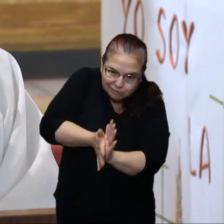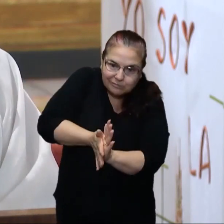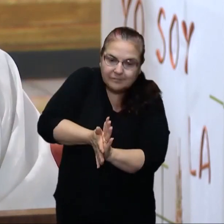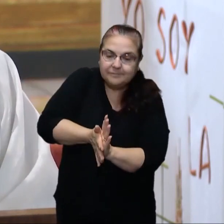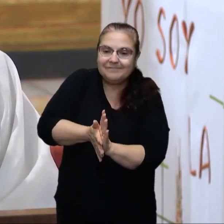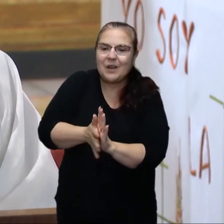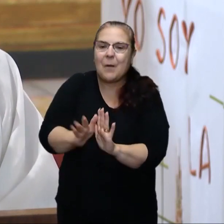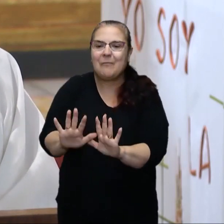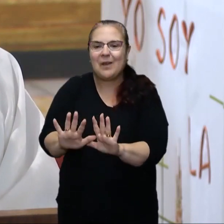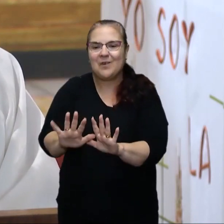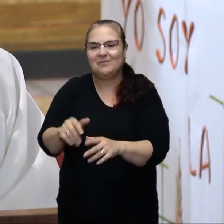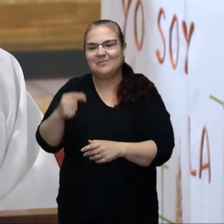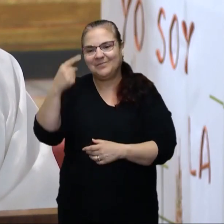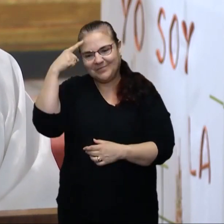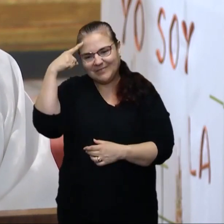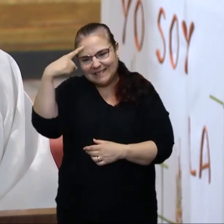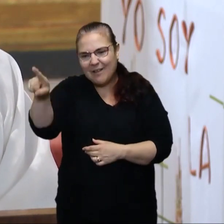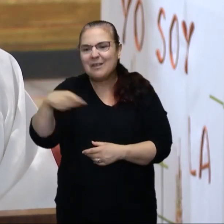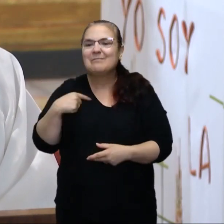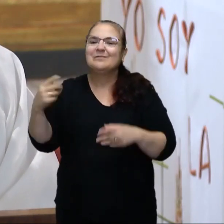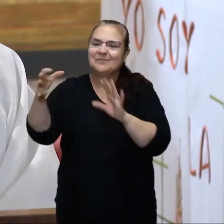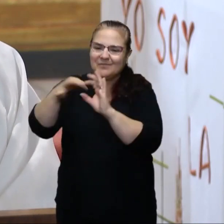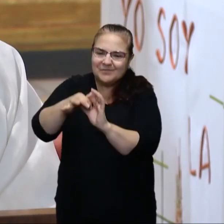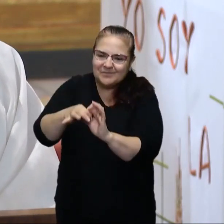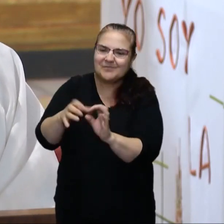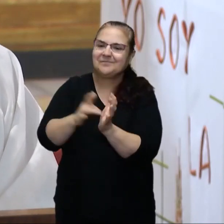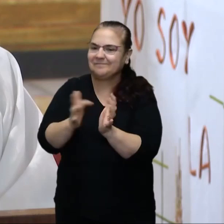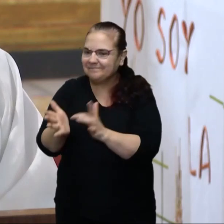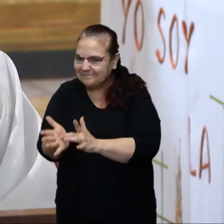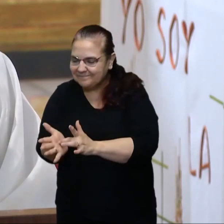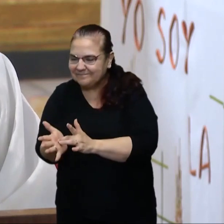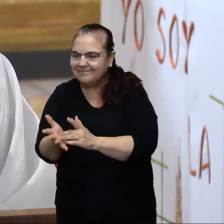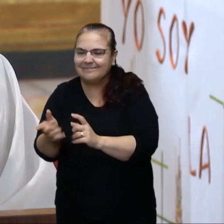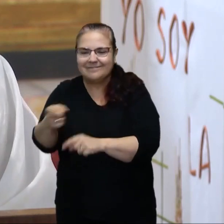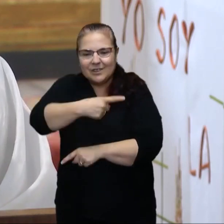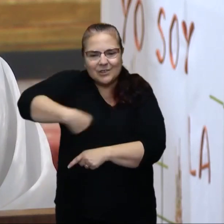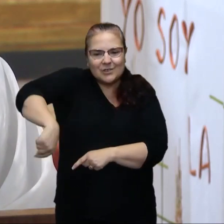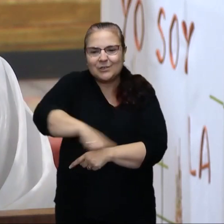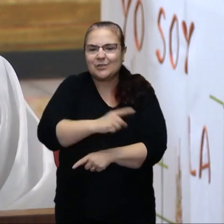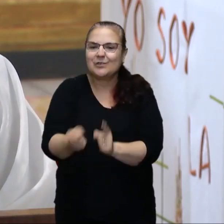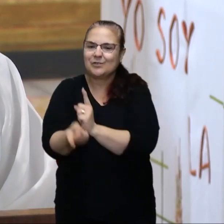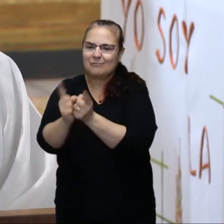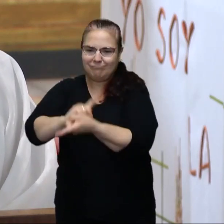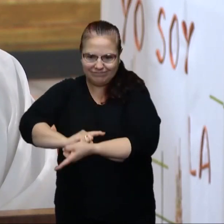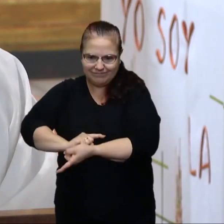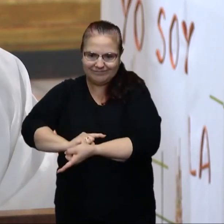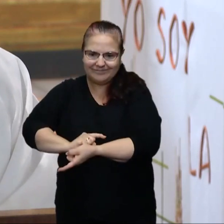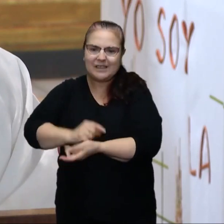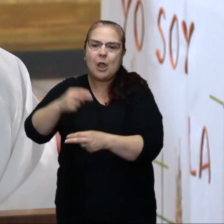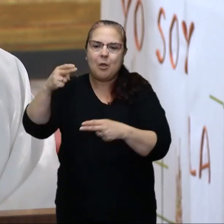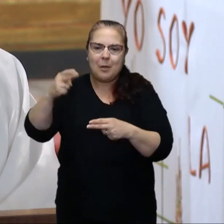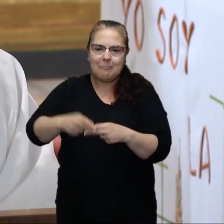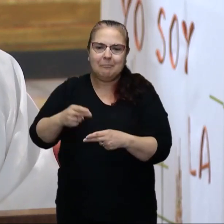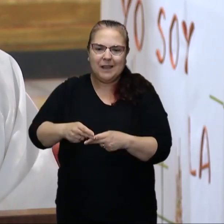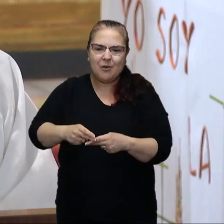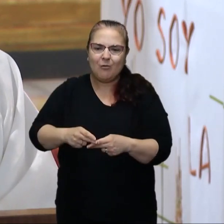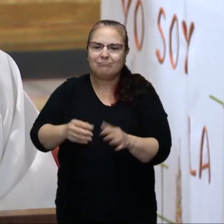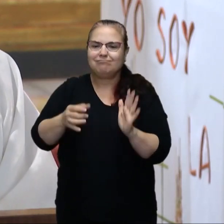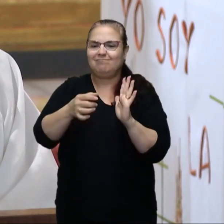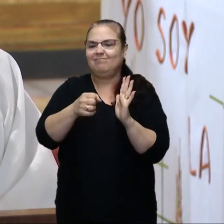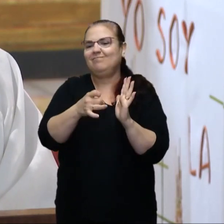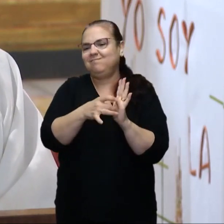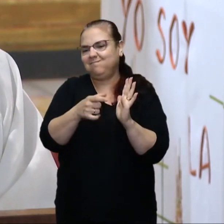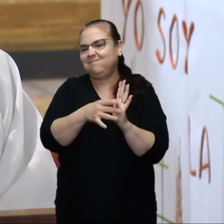Pero sabemos que, unidos a Cristo, nos convertiremos en vino de solera. Dios sabe